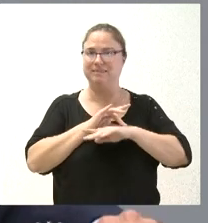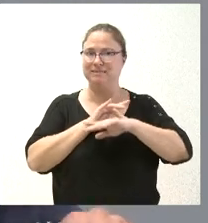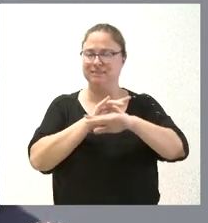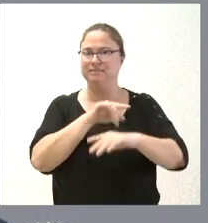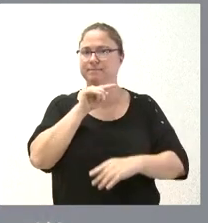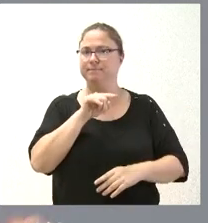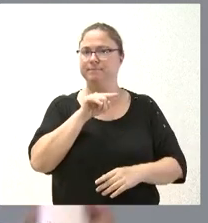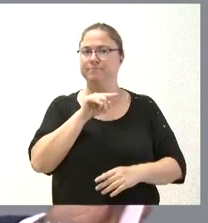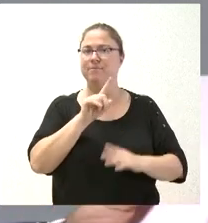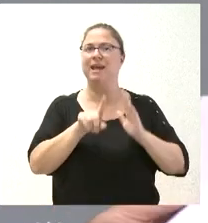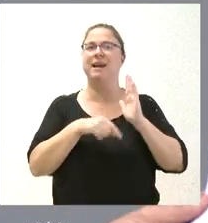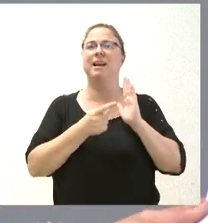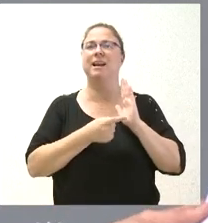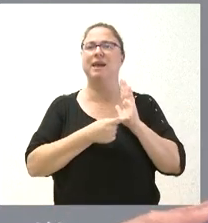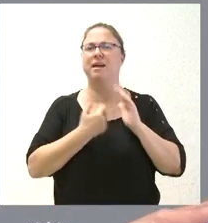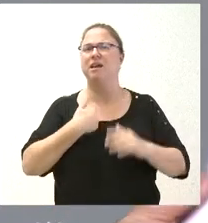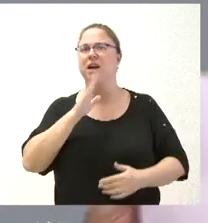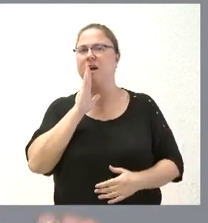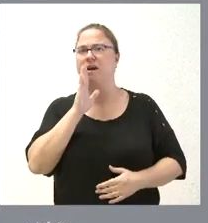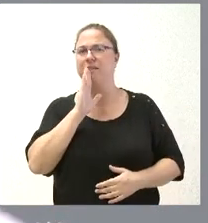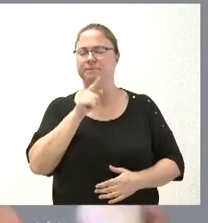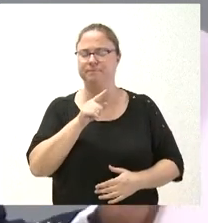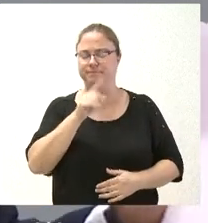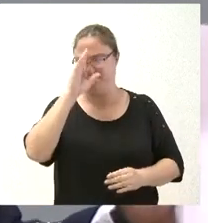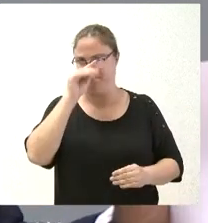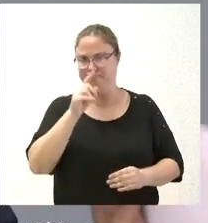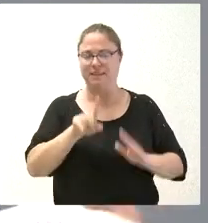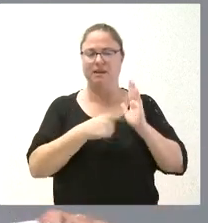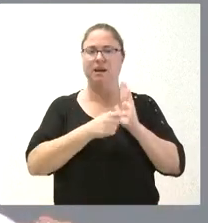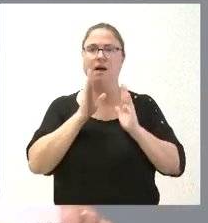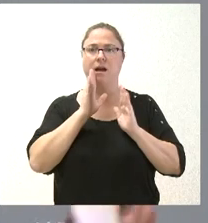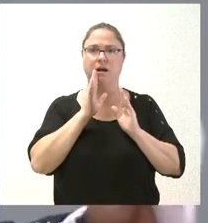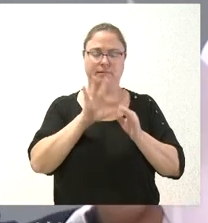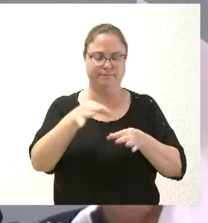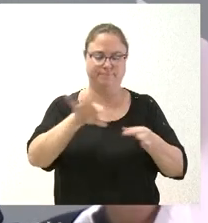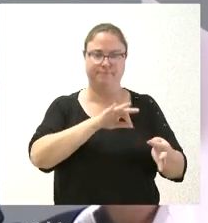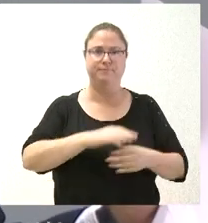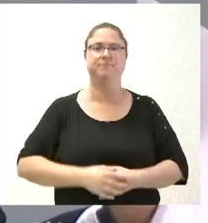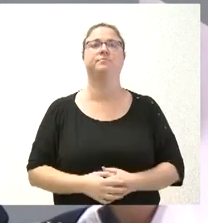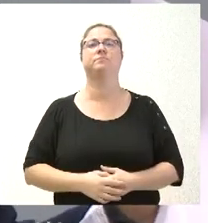es la ley que les he citado anteriormente, que es